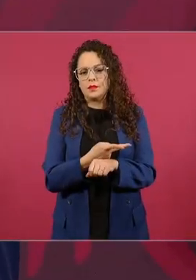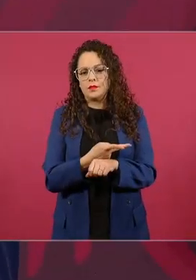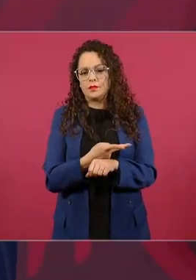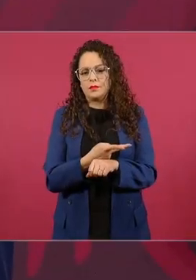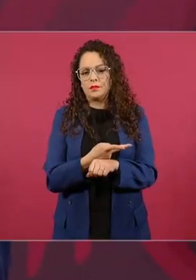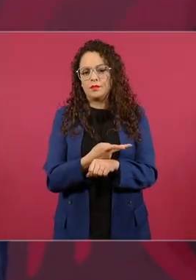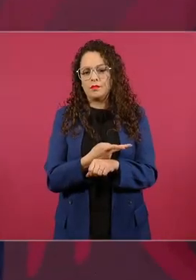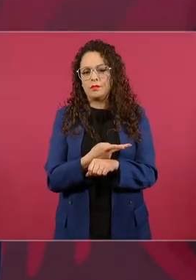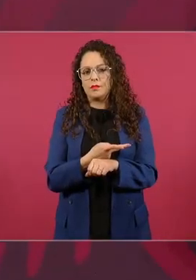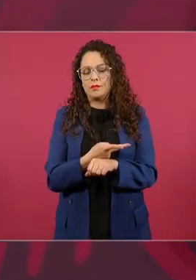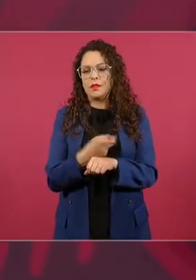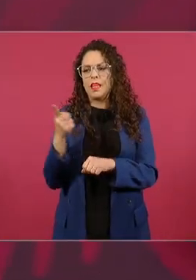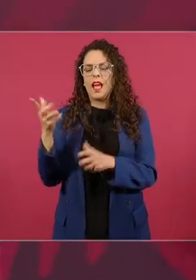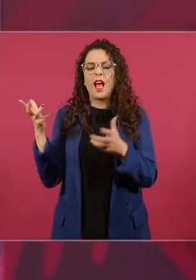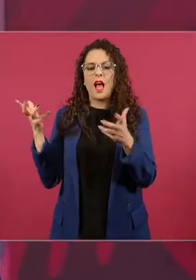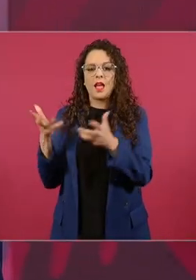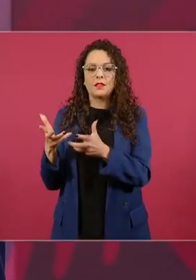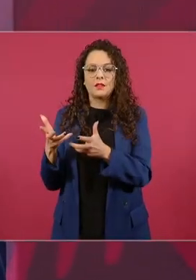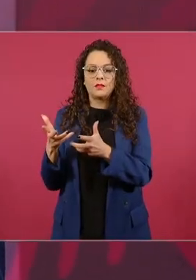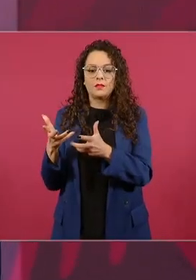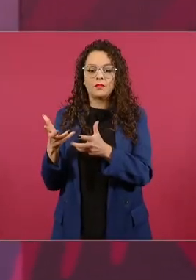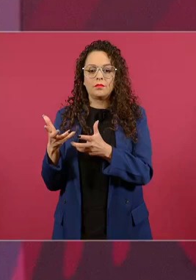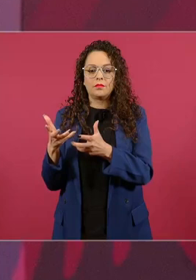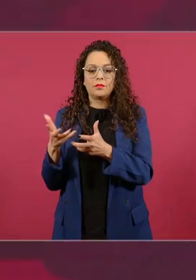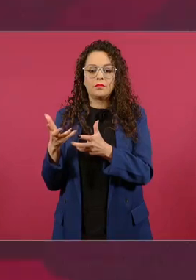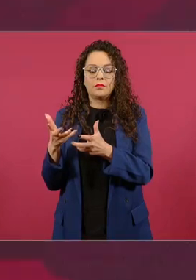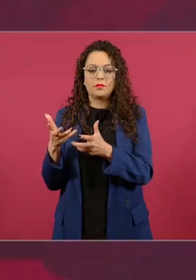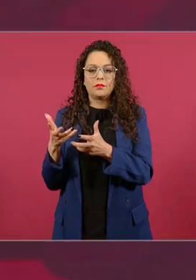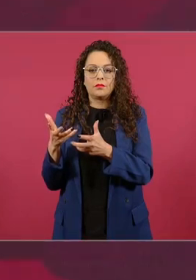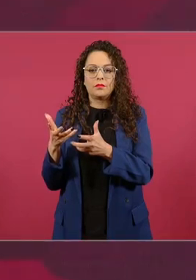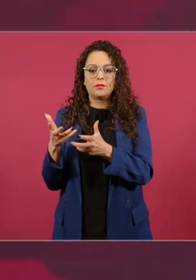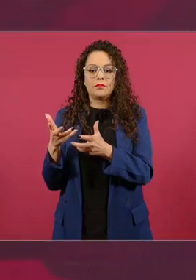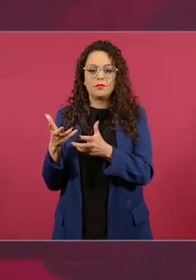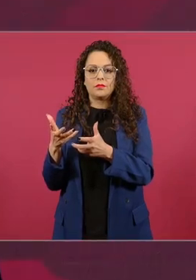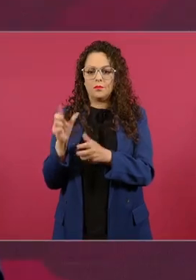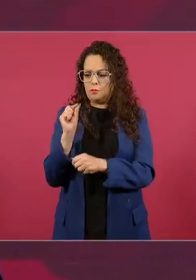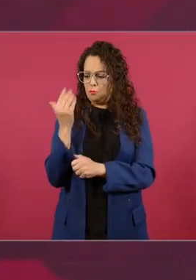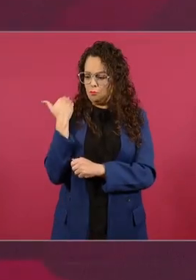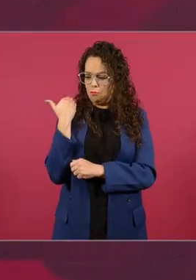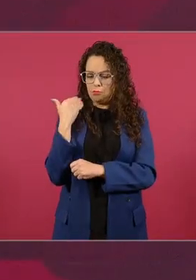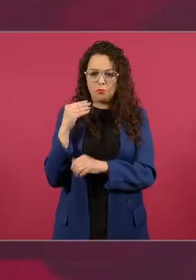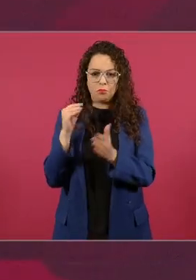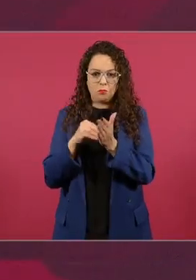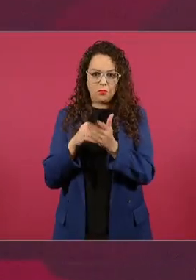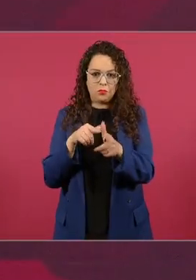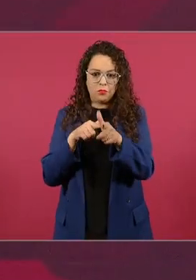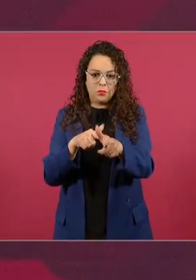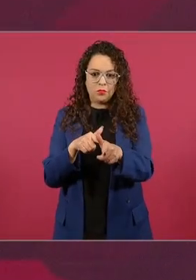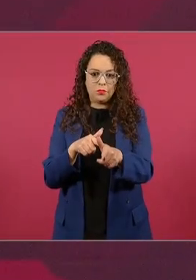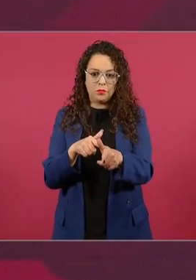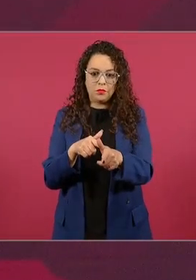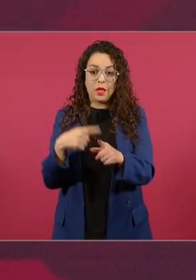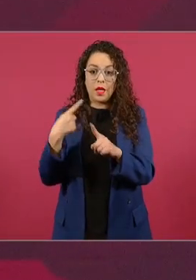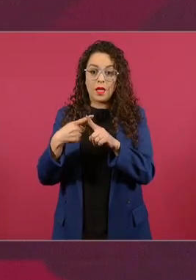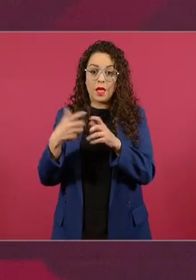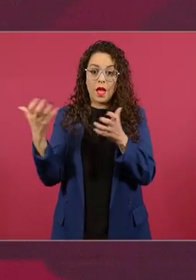hasta hace poco la máxima de que el que cuenta los votos gana la elección